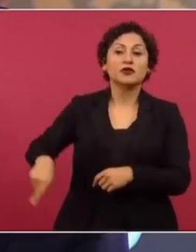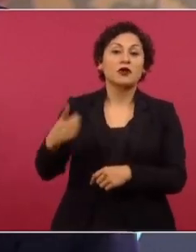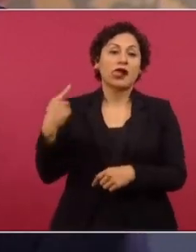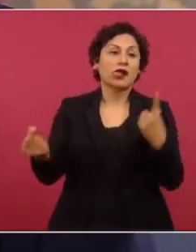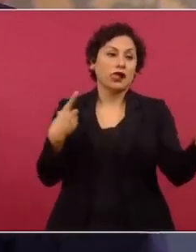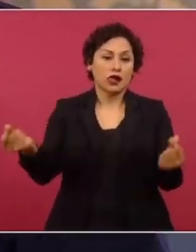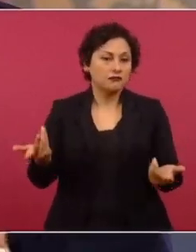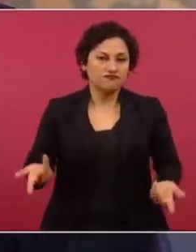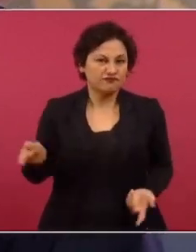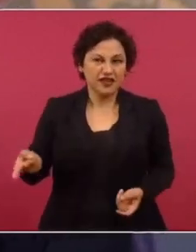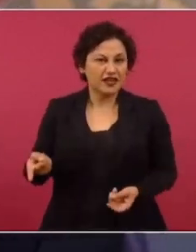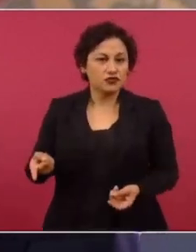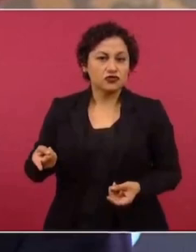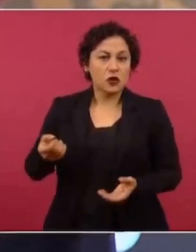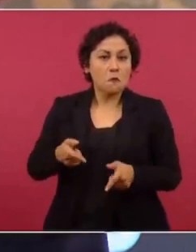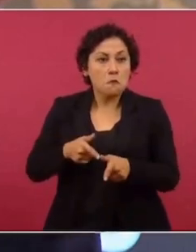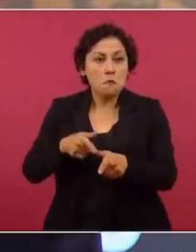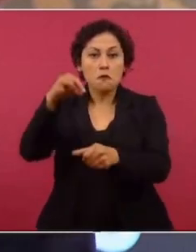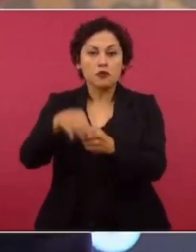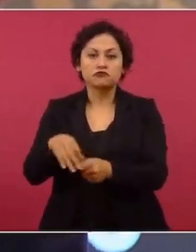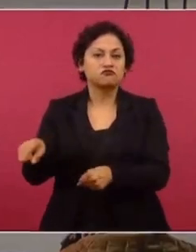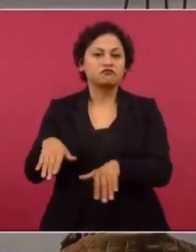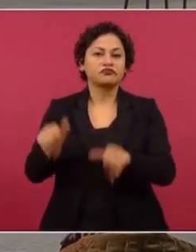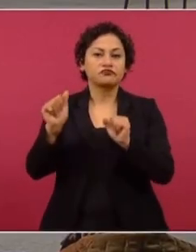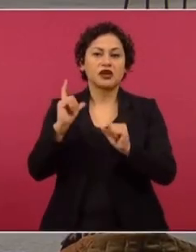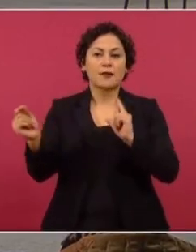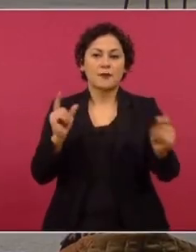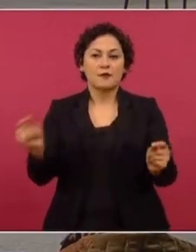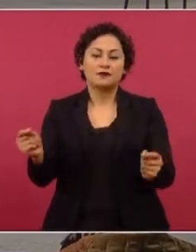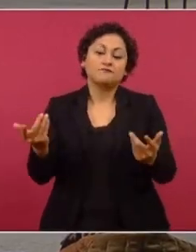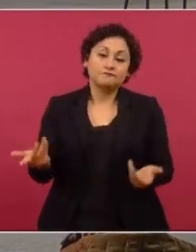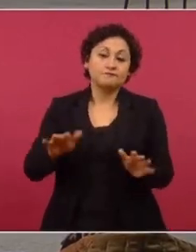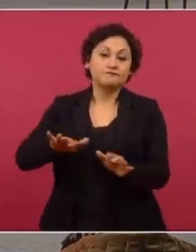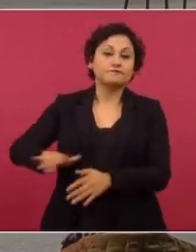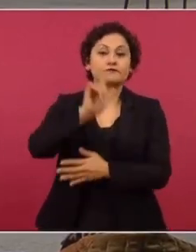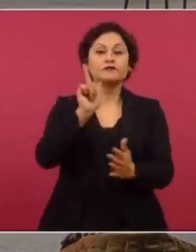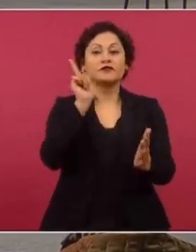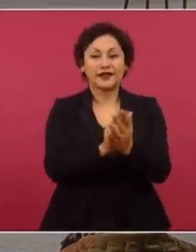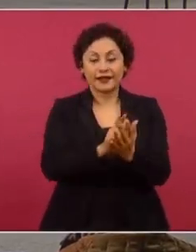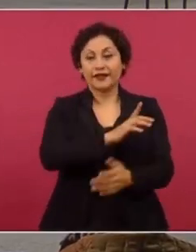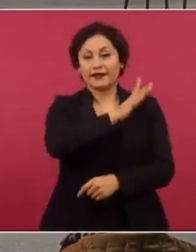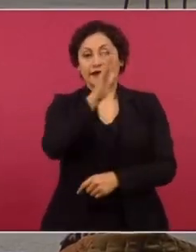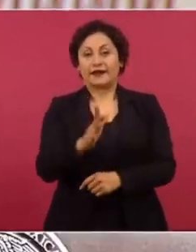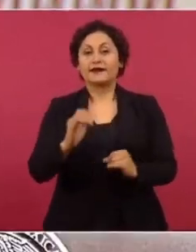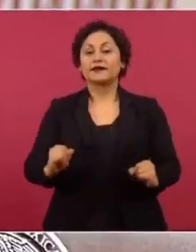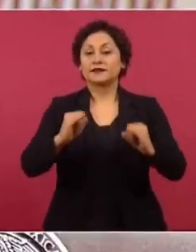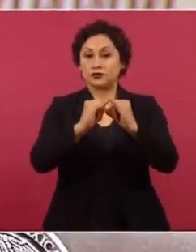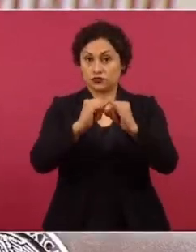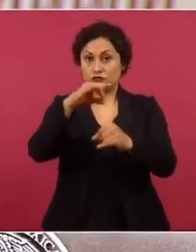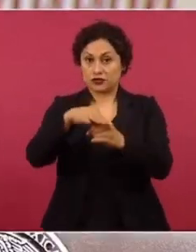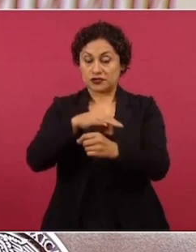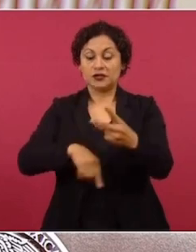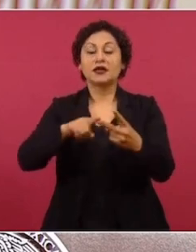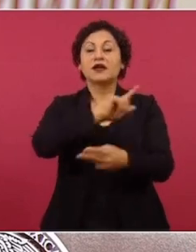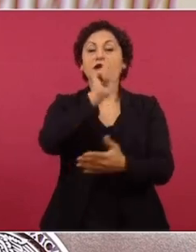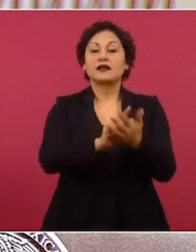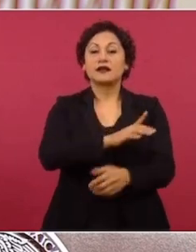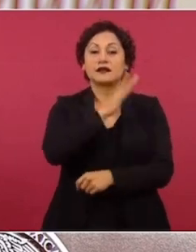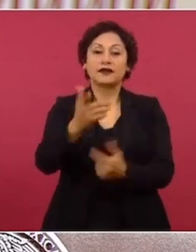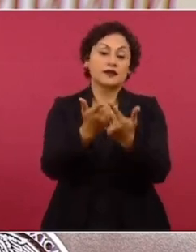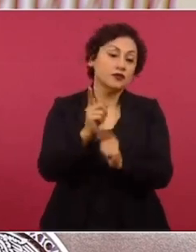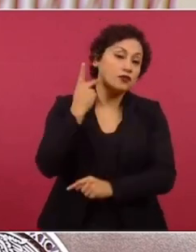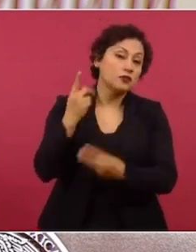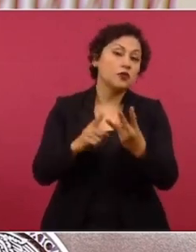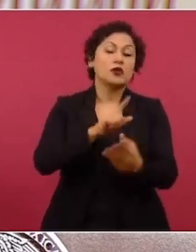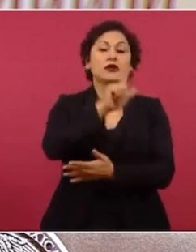quedaron a la votación, abandonaron el recinto. Y se modifica entonces la Ley General de Instituciones y Procesos Electorales, la Ley General de Partidos Políticos, la Ley